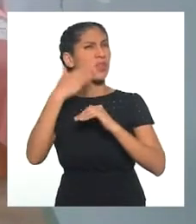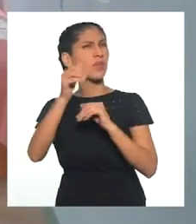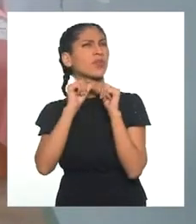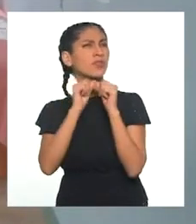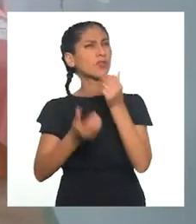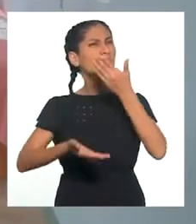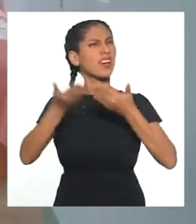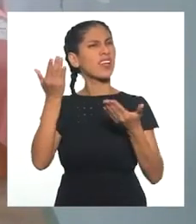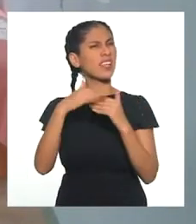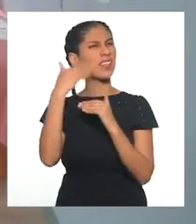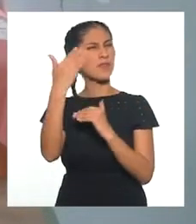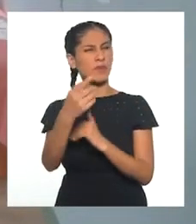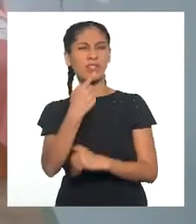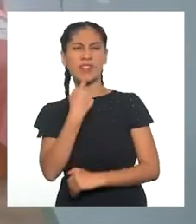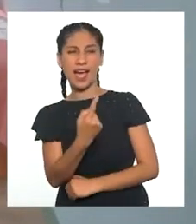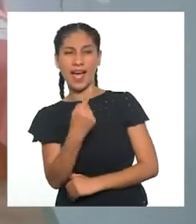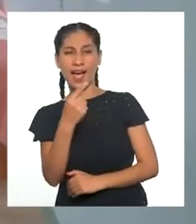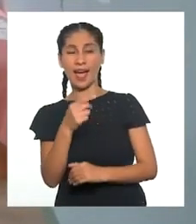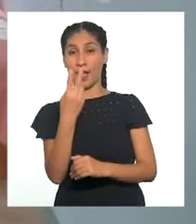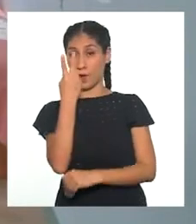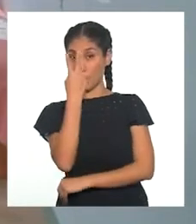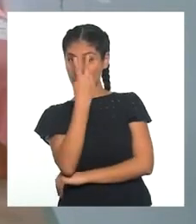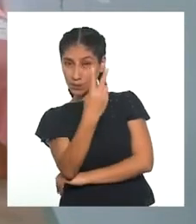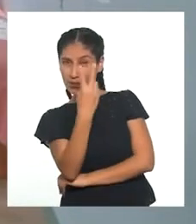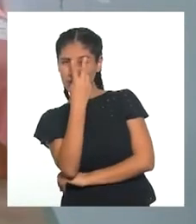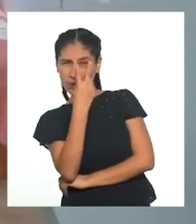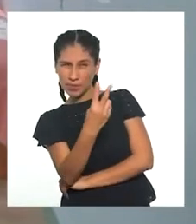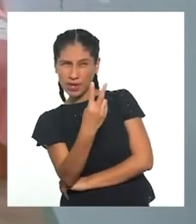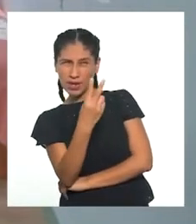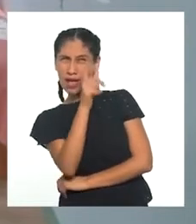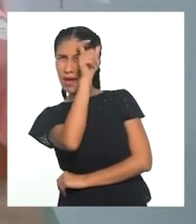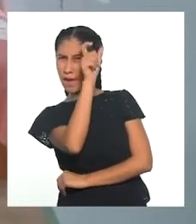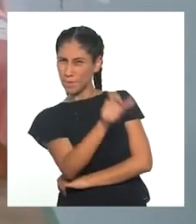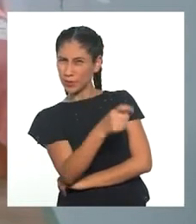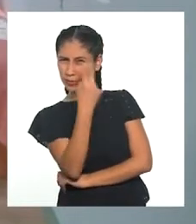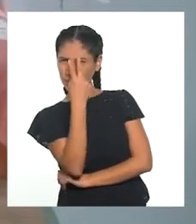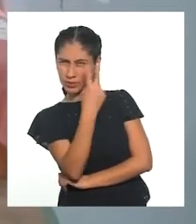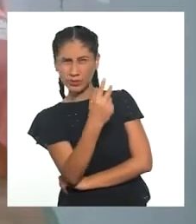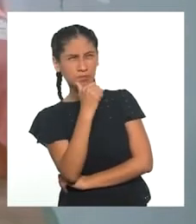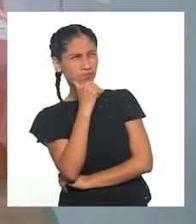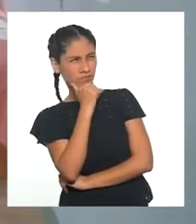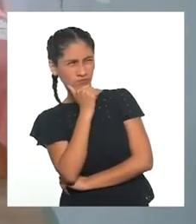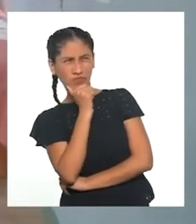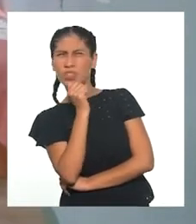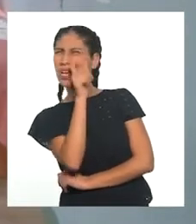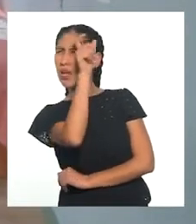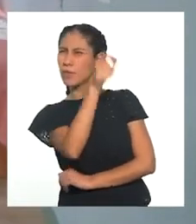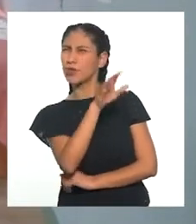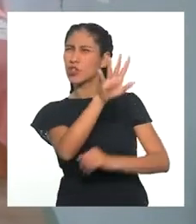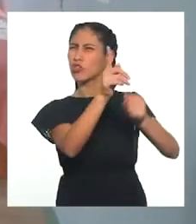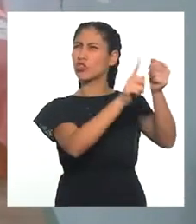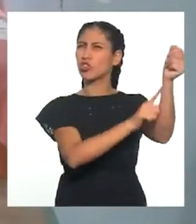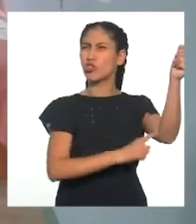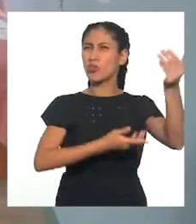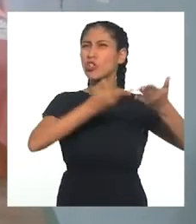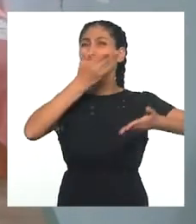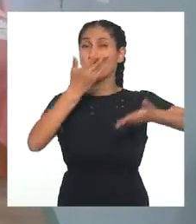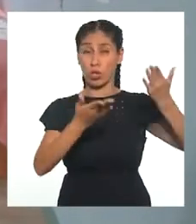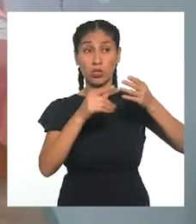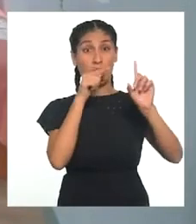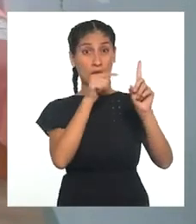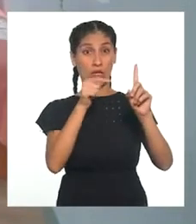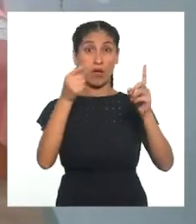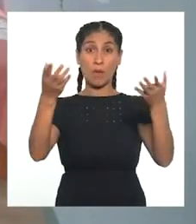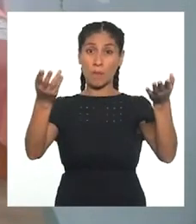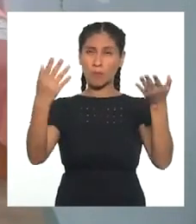Dijiste que debemos observar al usuario. ¿Cuáles son las costumbres de las personas para soportar el